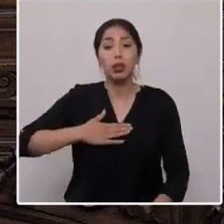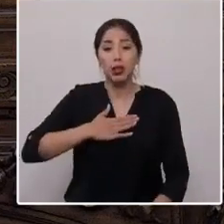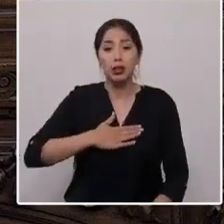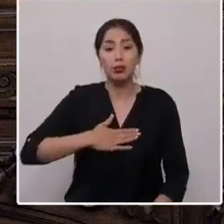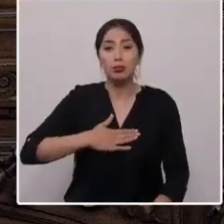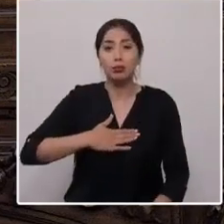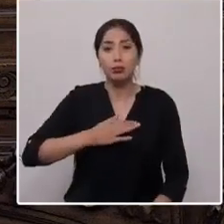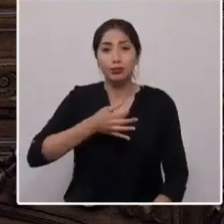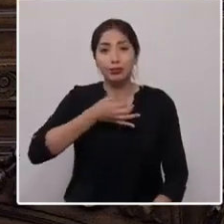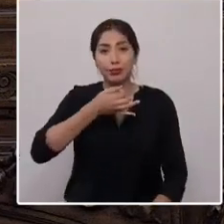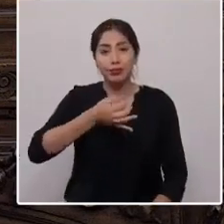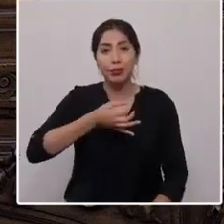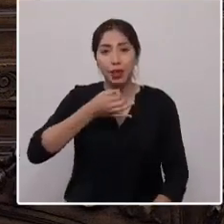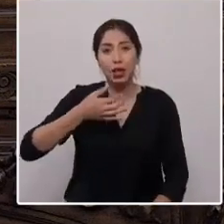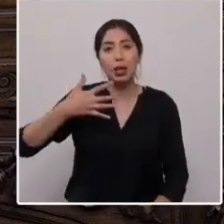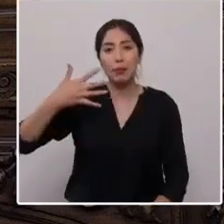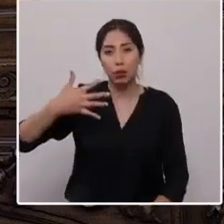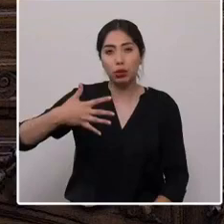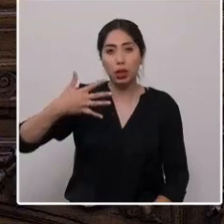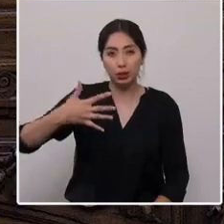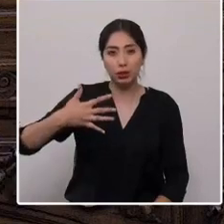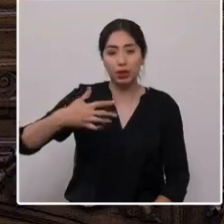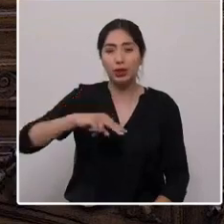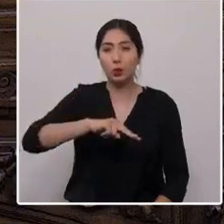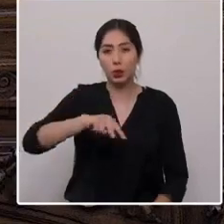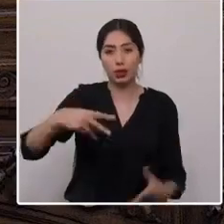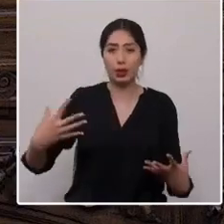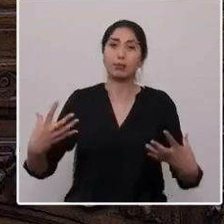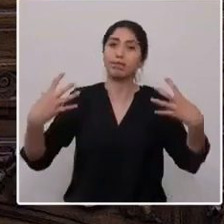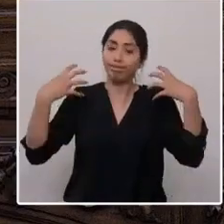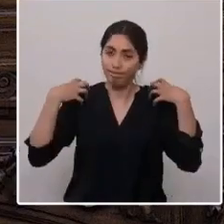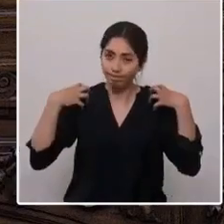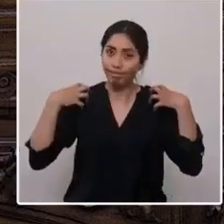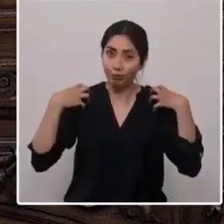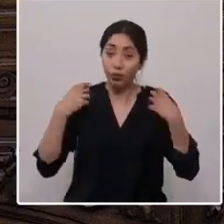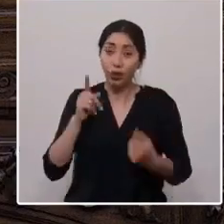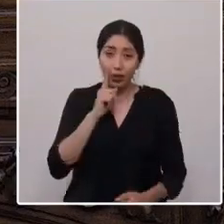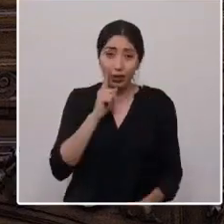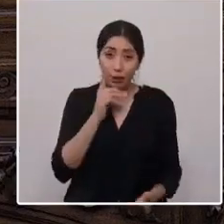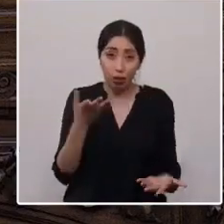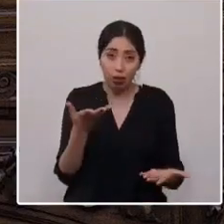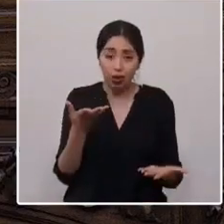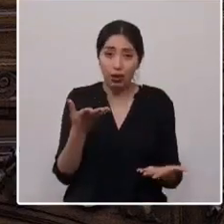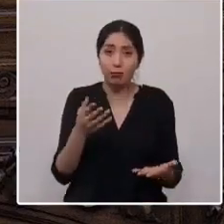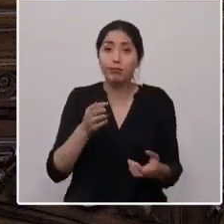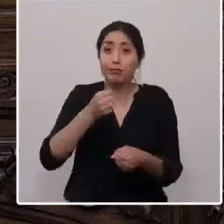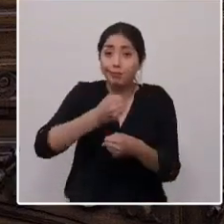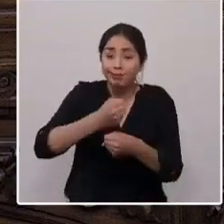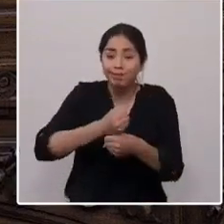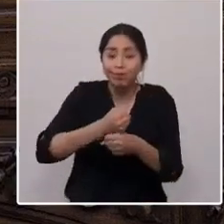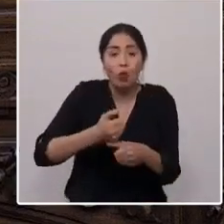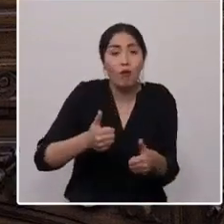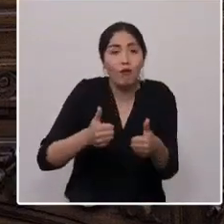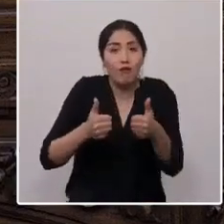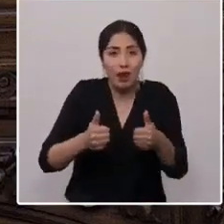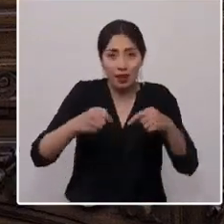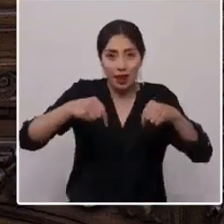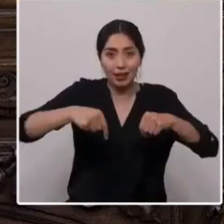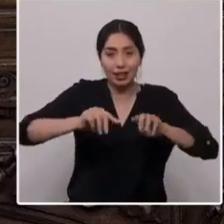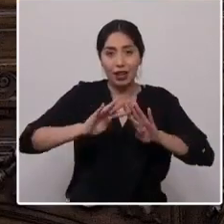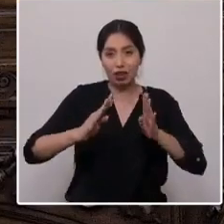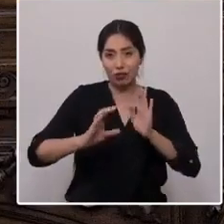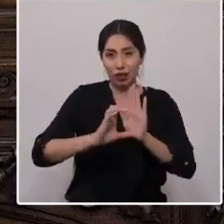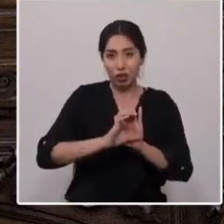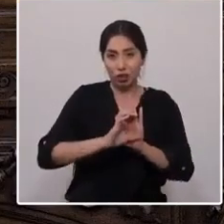la importancia de nuestra tarea y la responsabilidad que tenemos de realizar un buen trabajo en la Convención. Porque afuera